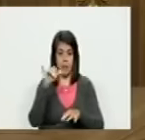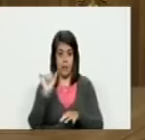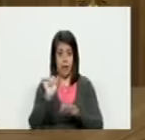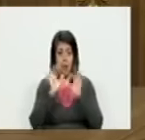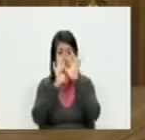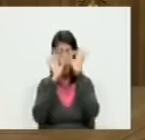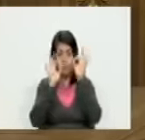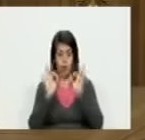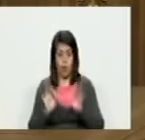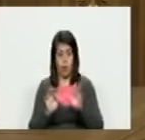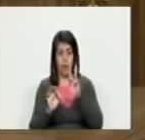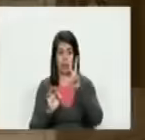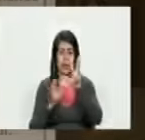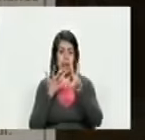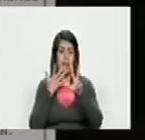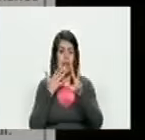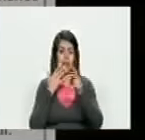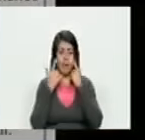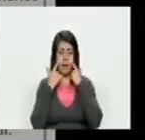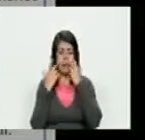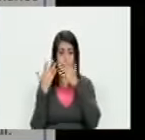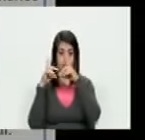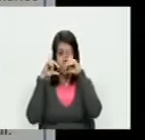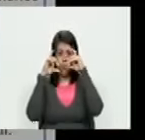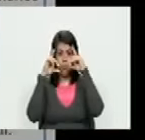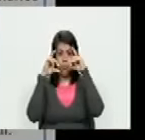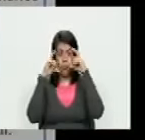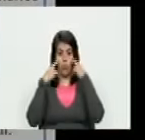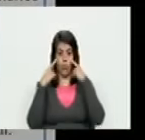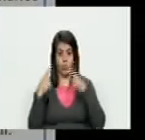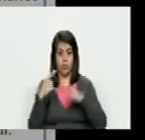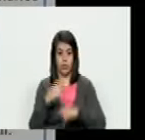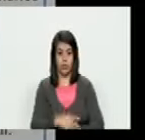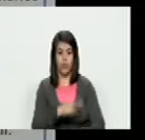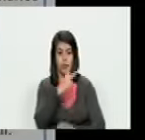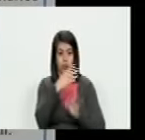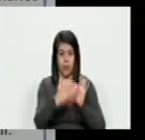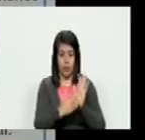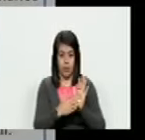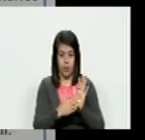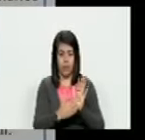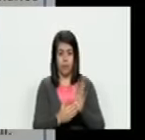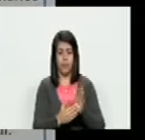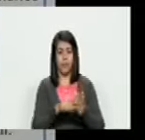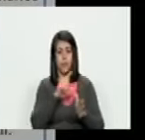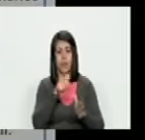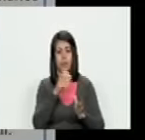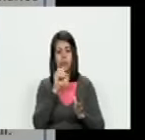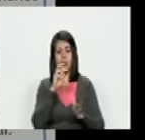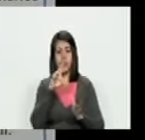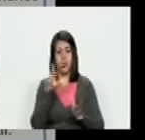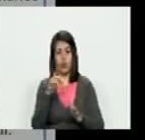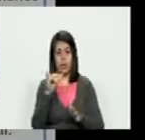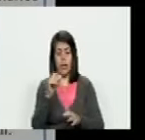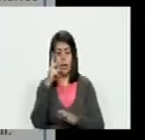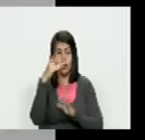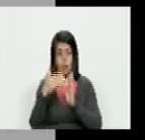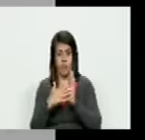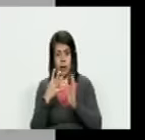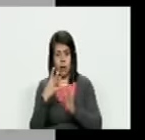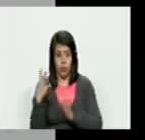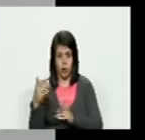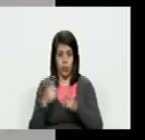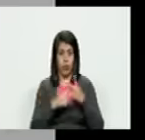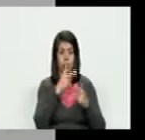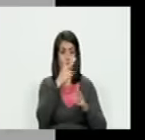fíjense tres ejemplos siguientes nada más que vean las fotos eso ocurrió en Serbia en el 2000 en Jordi en el 2004 en Kirguistán en